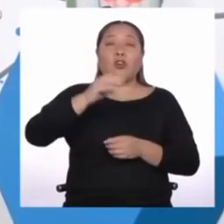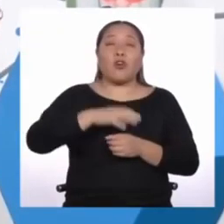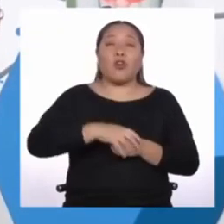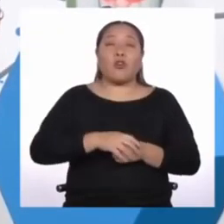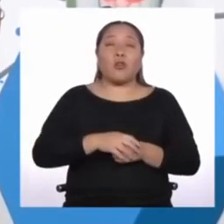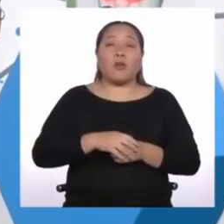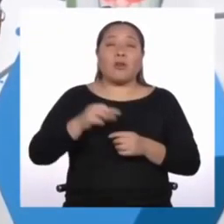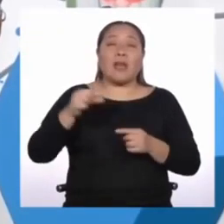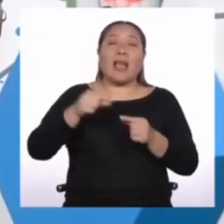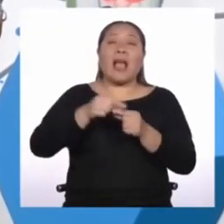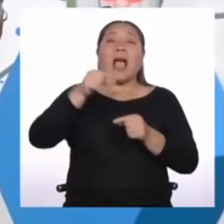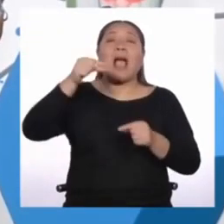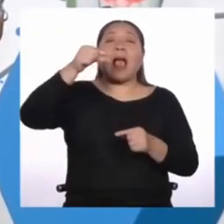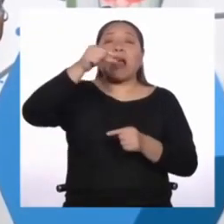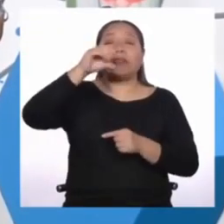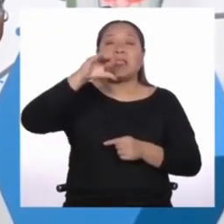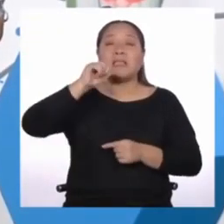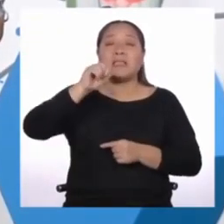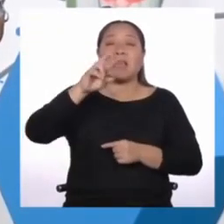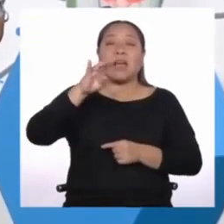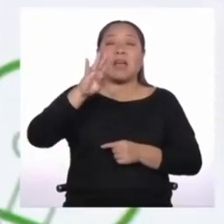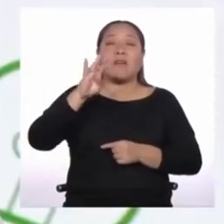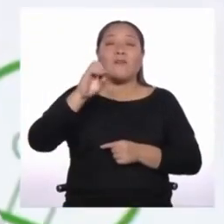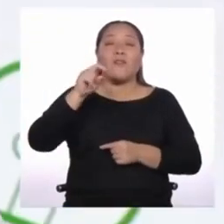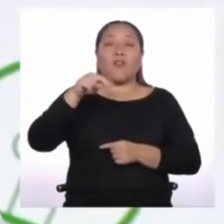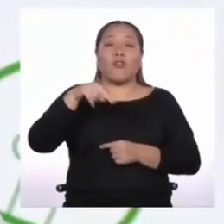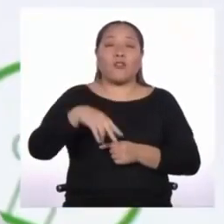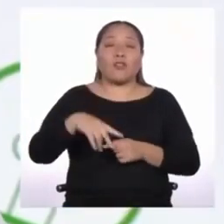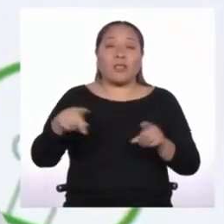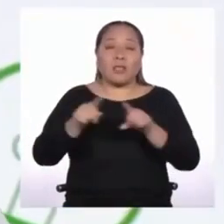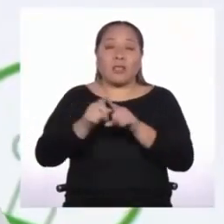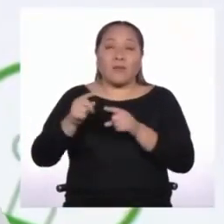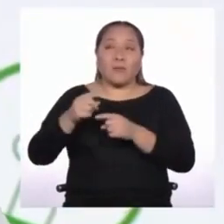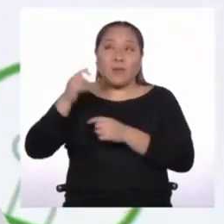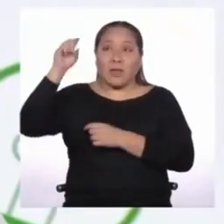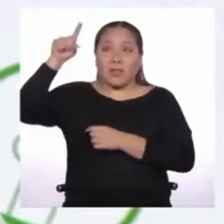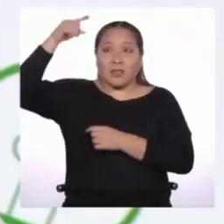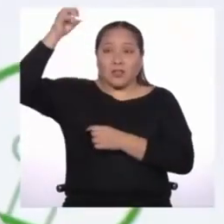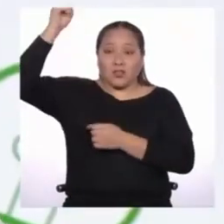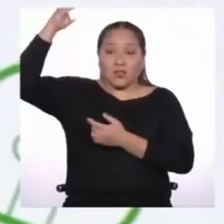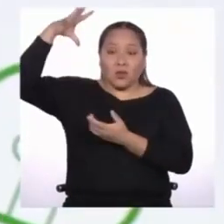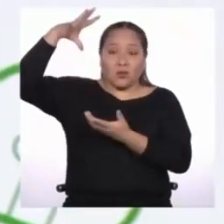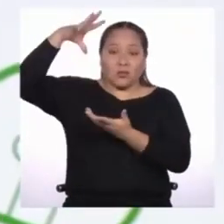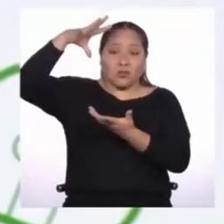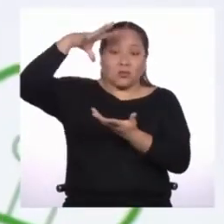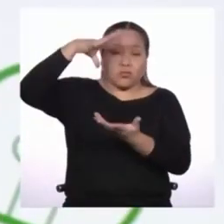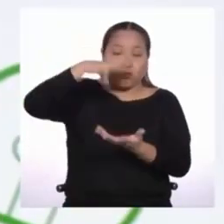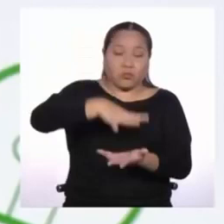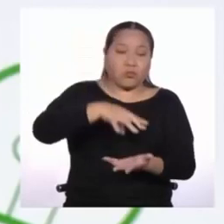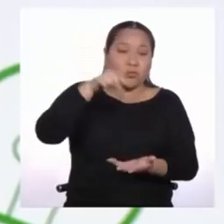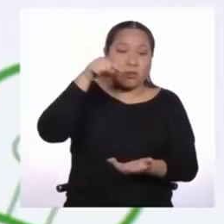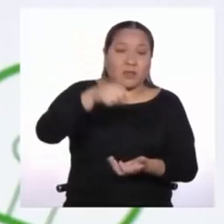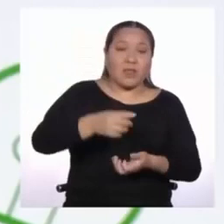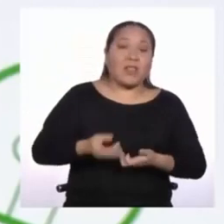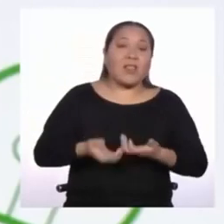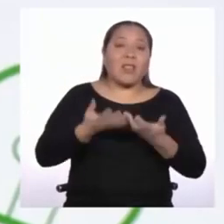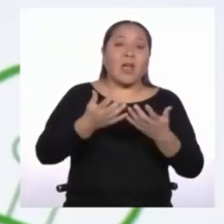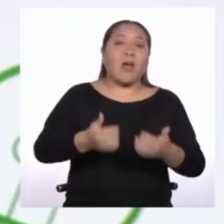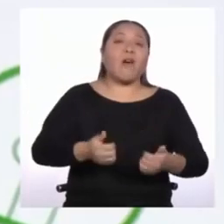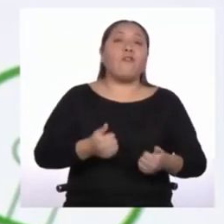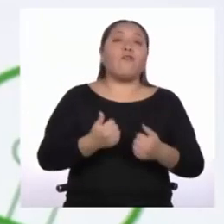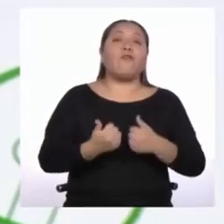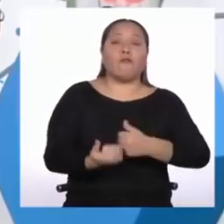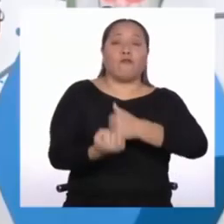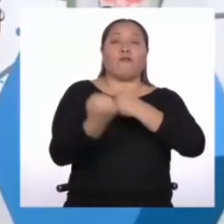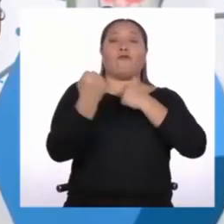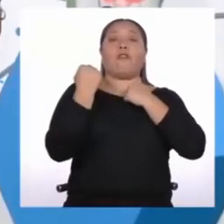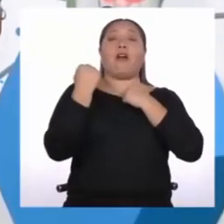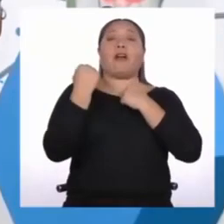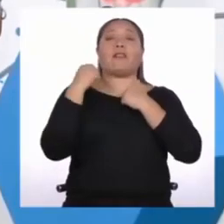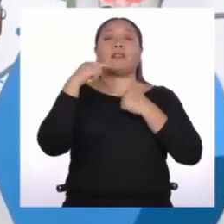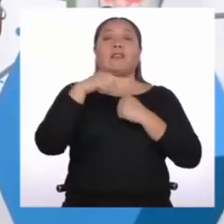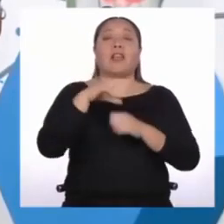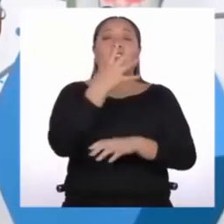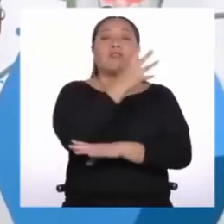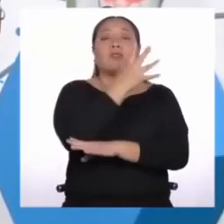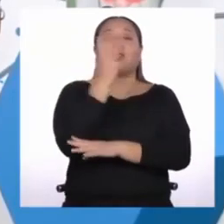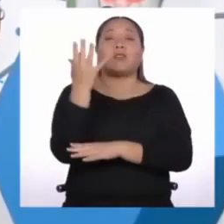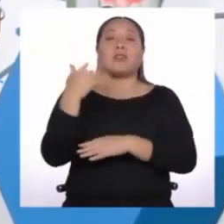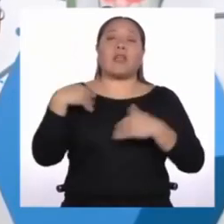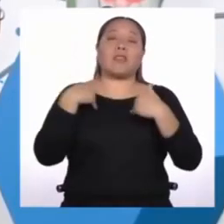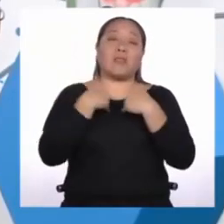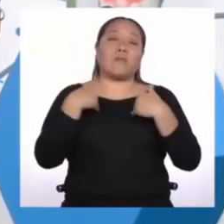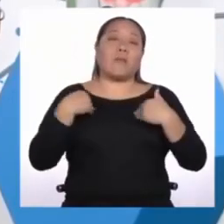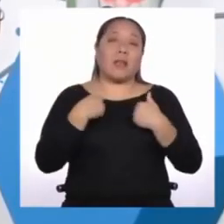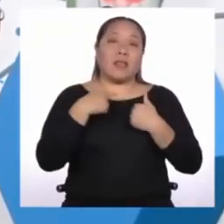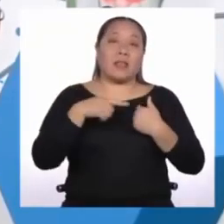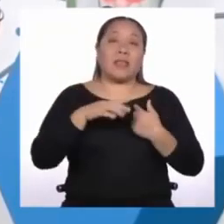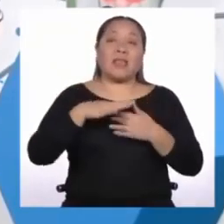carbón. Sí, y también da energía a las plantas y vegetales que consume el ser humano y los animales, que a su vez también son